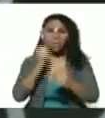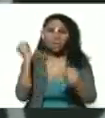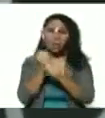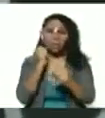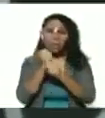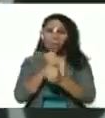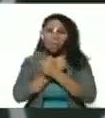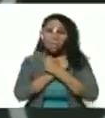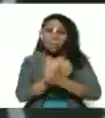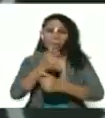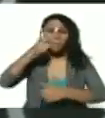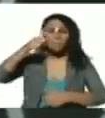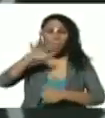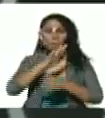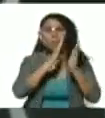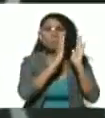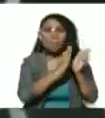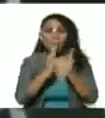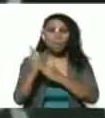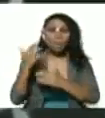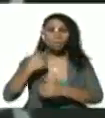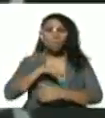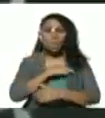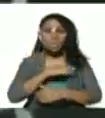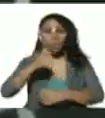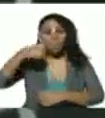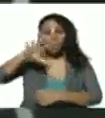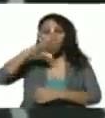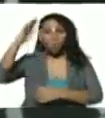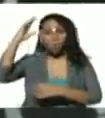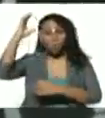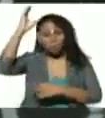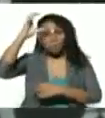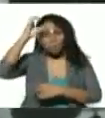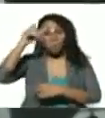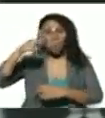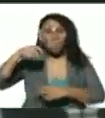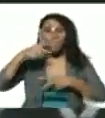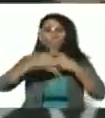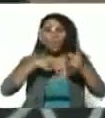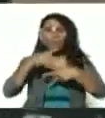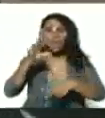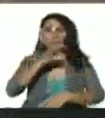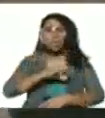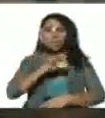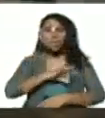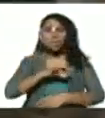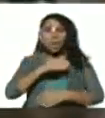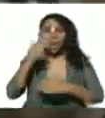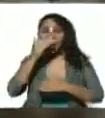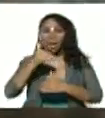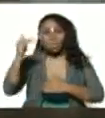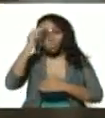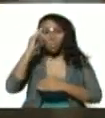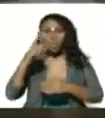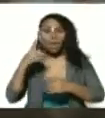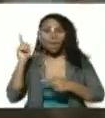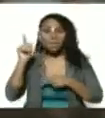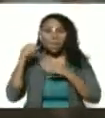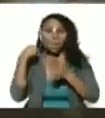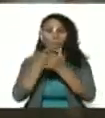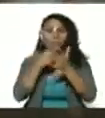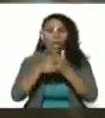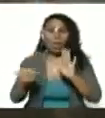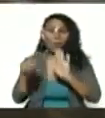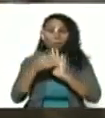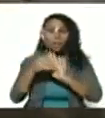amores nuestro pueblo organizado nuestro pueblo con conciencia política y social nuestros adultos nuestras adultas mayores en esta batalla en